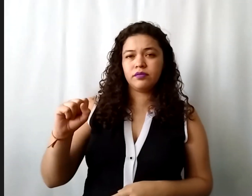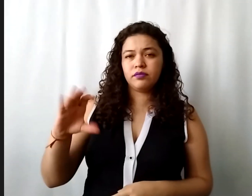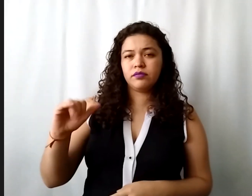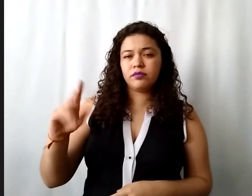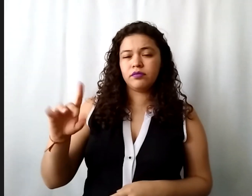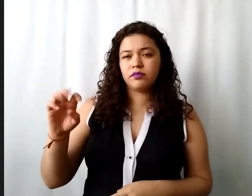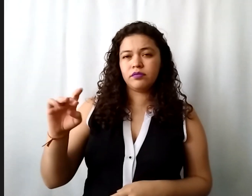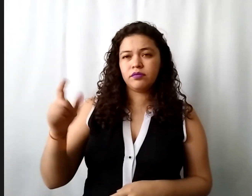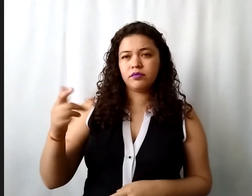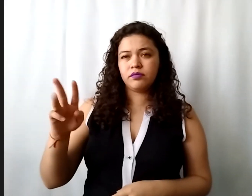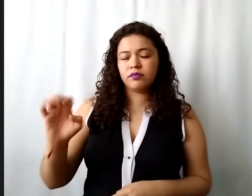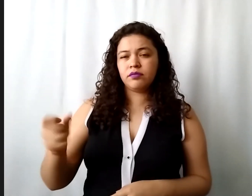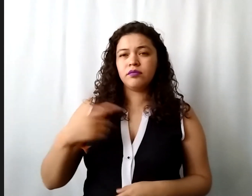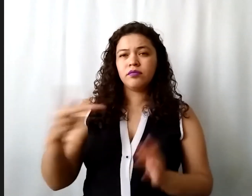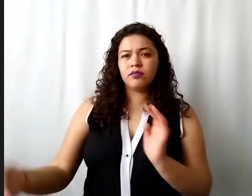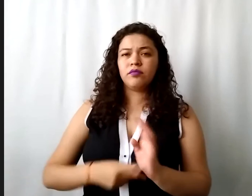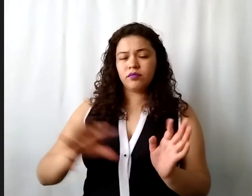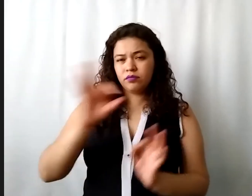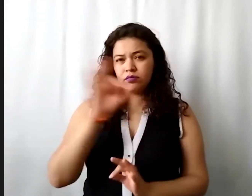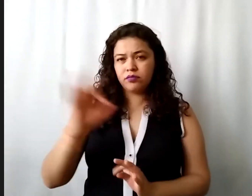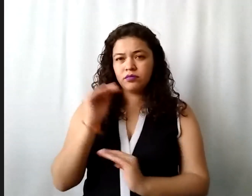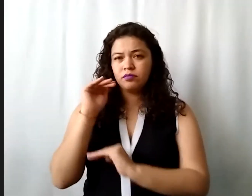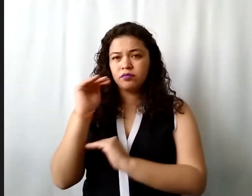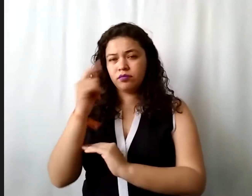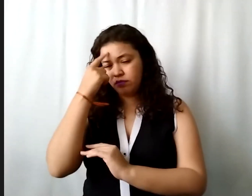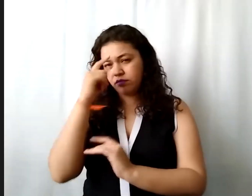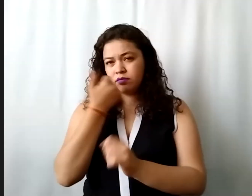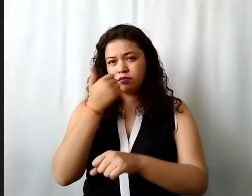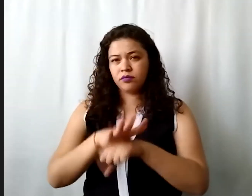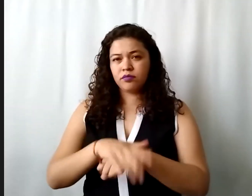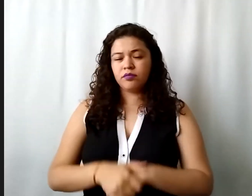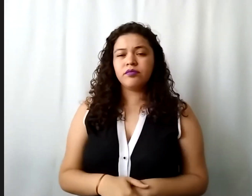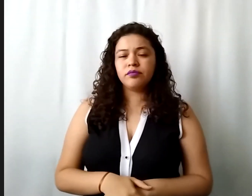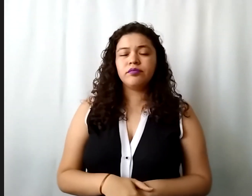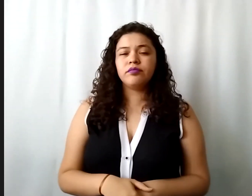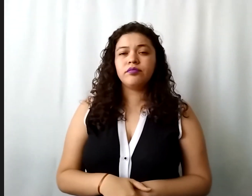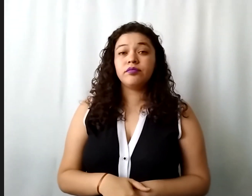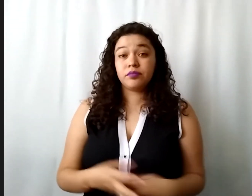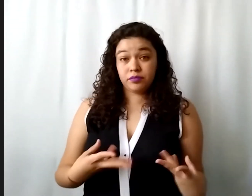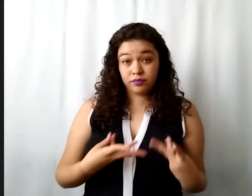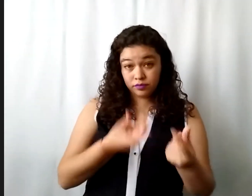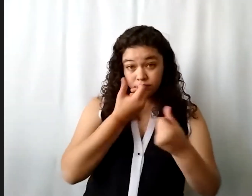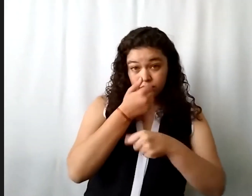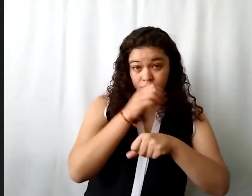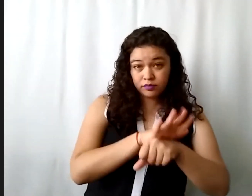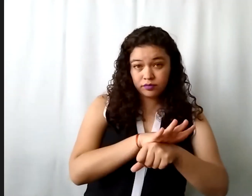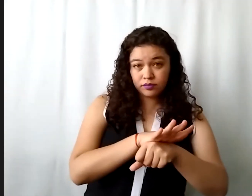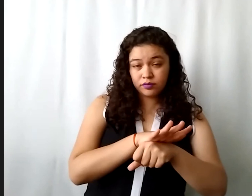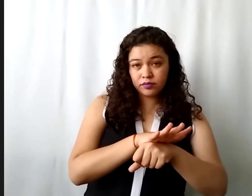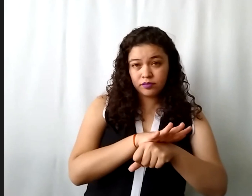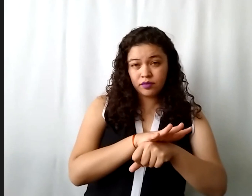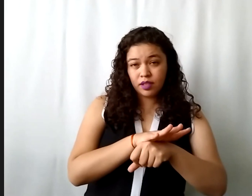¿podría por favor repetir el porcentaje tope de gastos administrativos? los gastos de administración no pueden